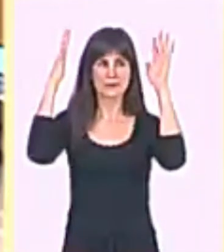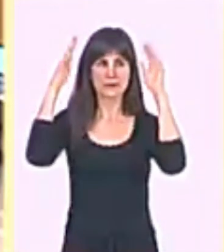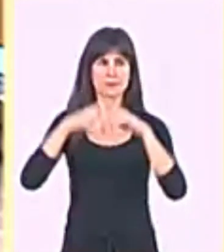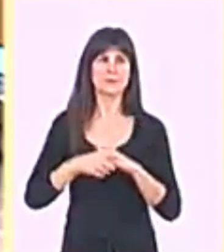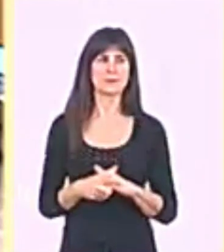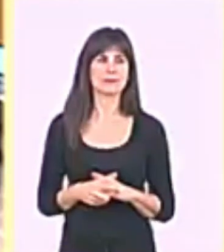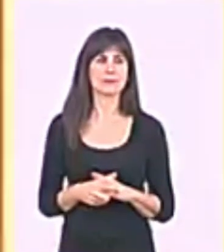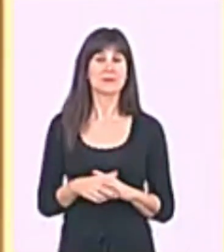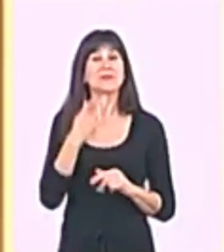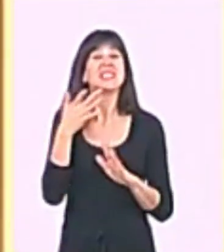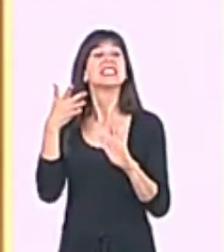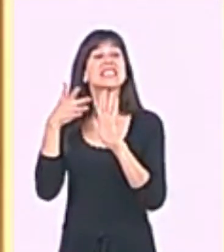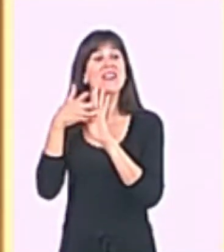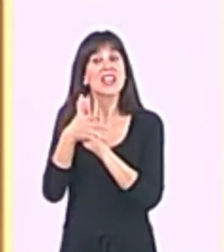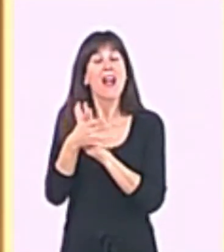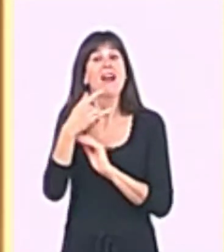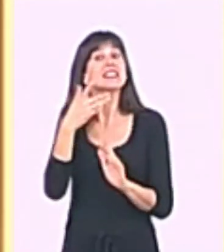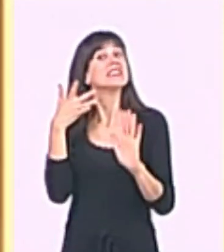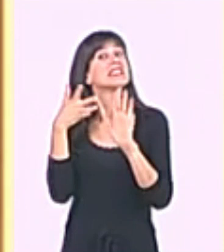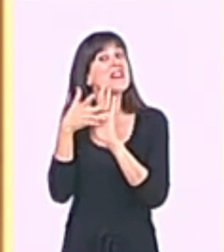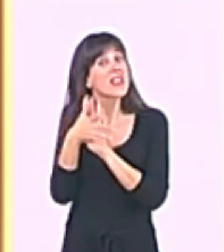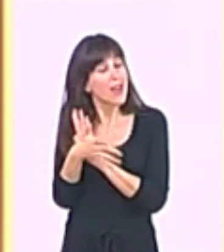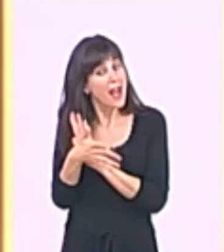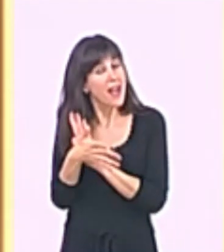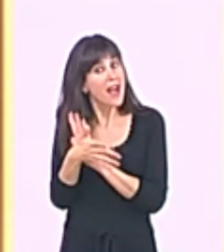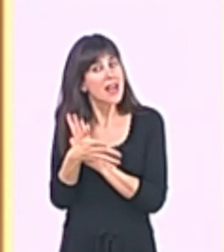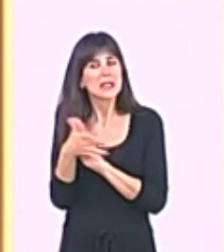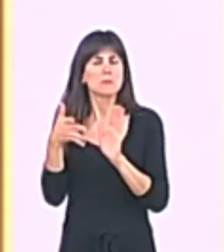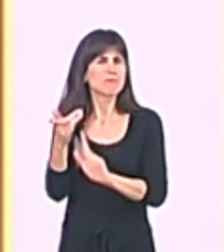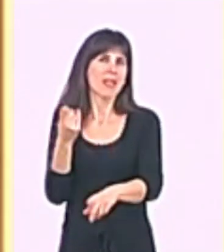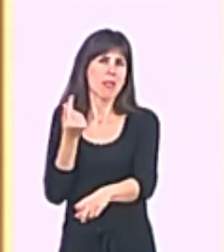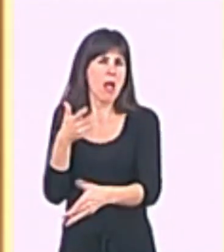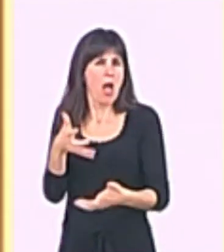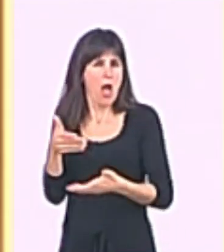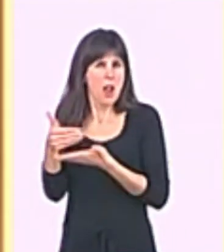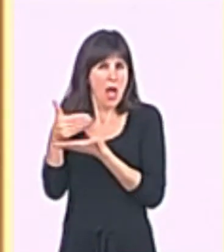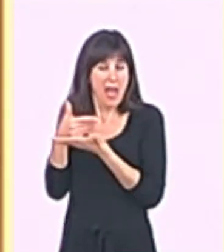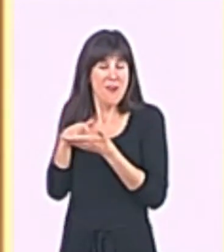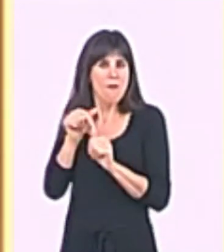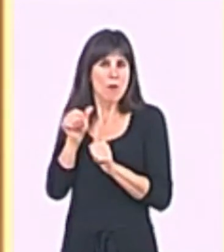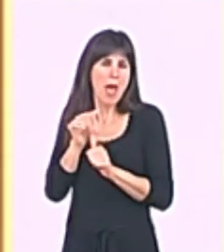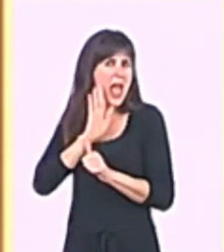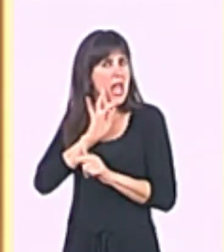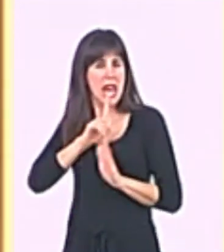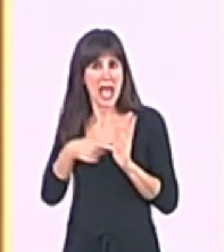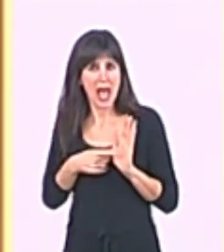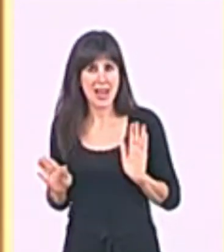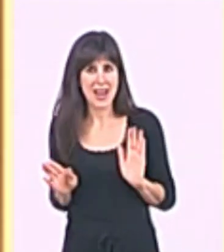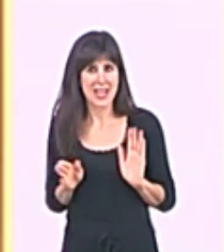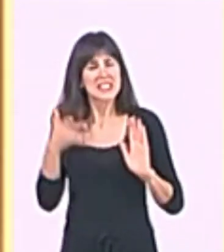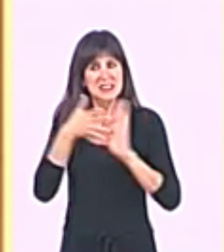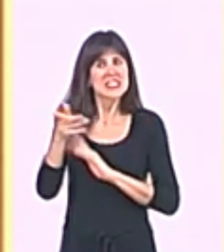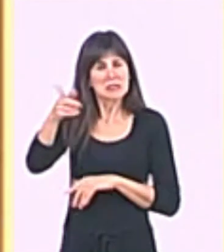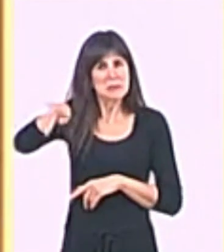Que significa, señor Floriano, que se enriqueció ilegalmente. Que significa que ustedes